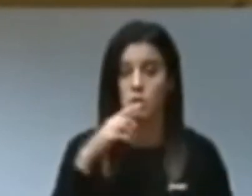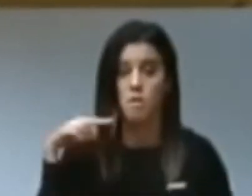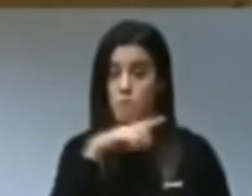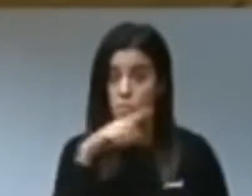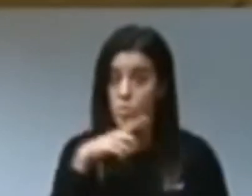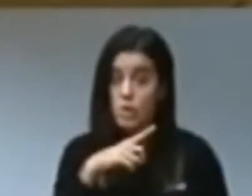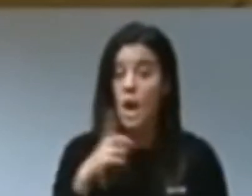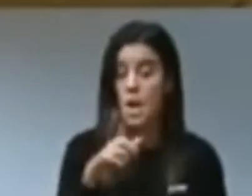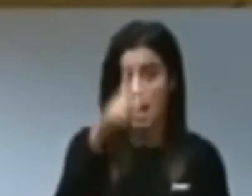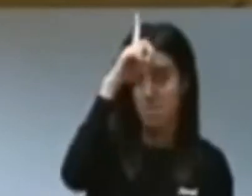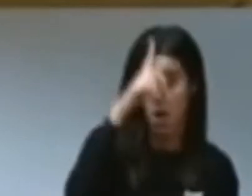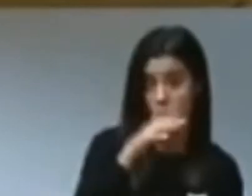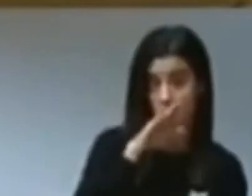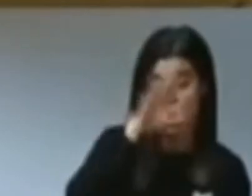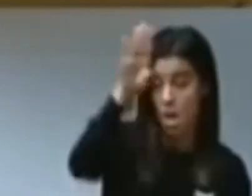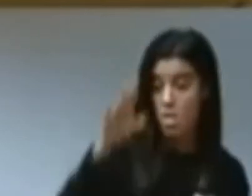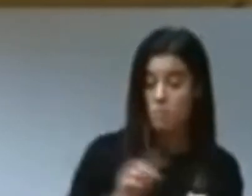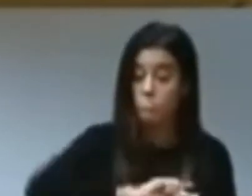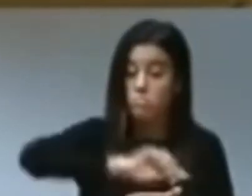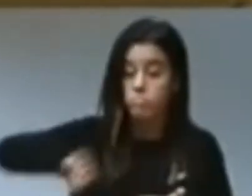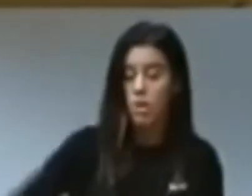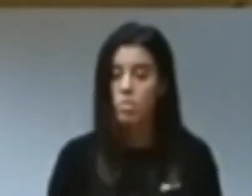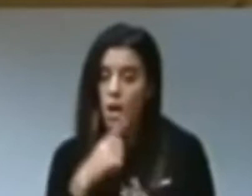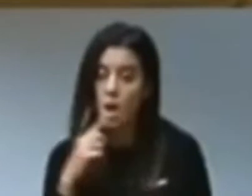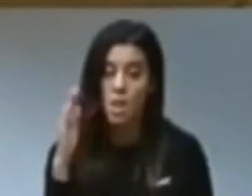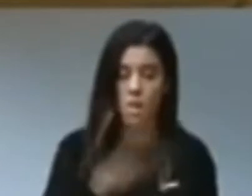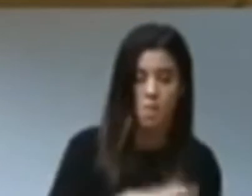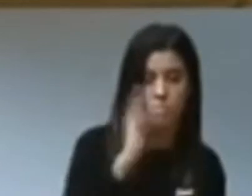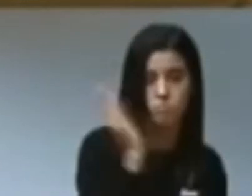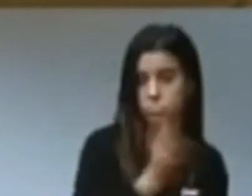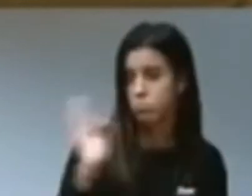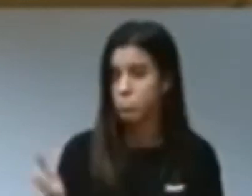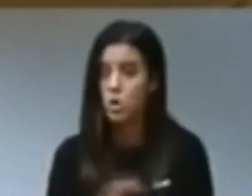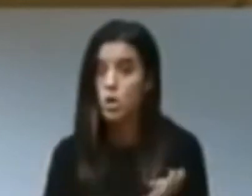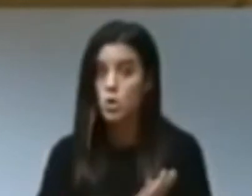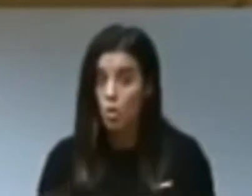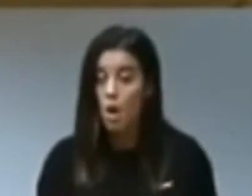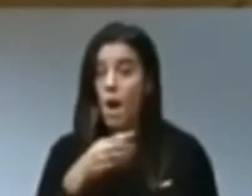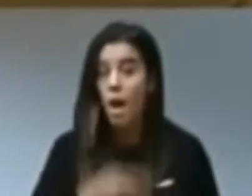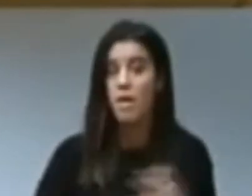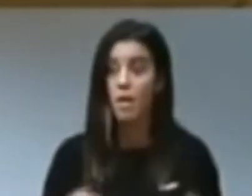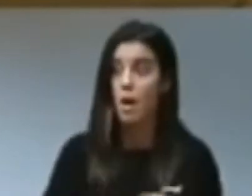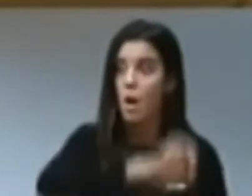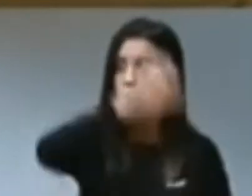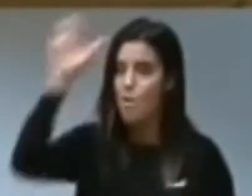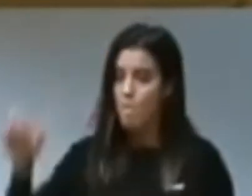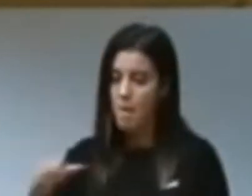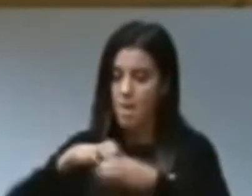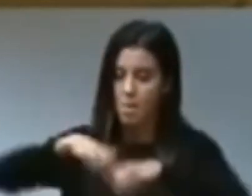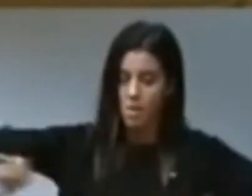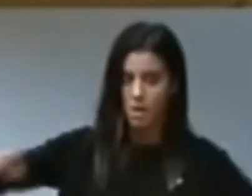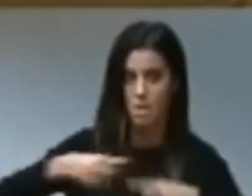Comunista y la Alemania Nazi firmaron un tratado de no agresión por el que Europa se repartía entre estos dos regímenes